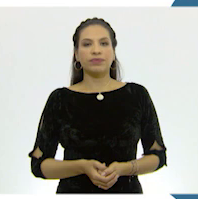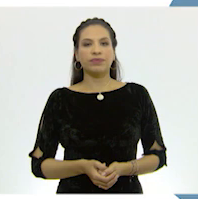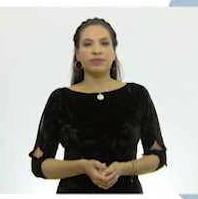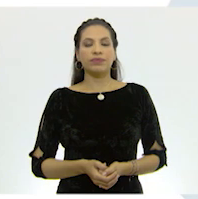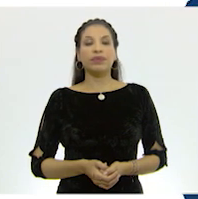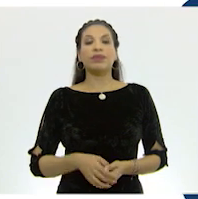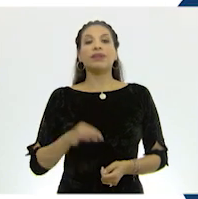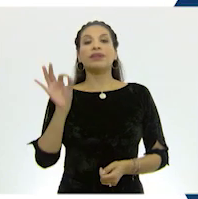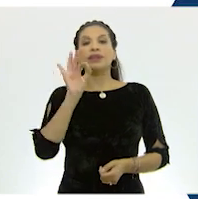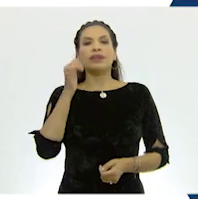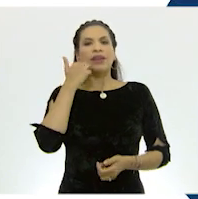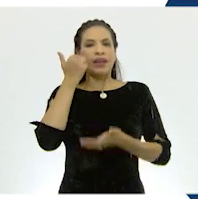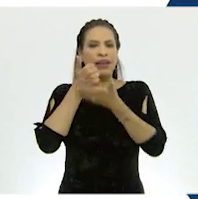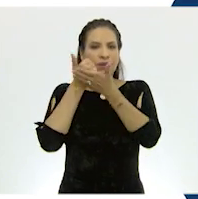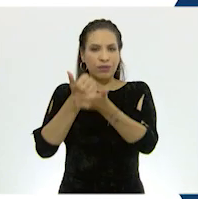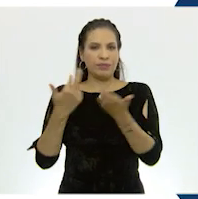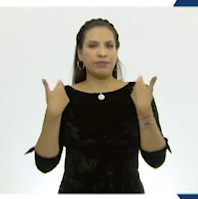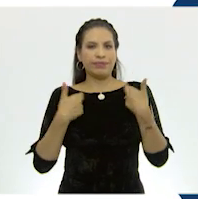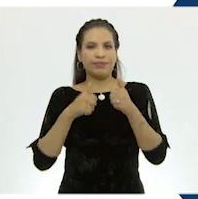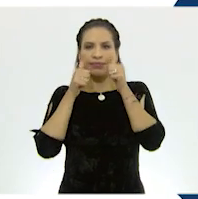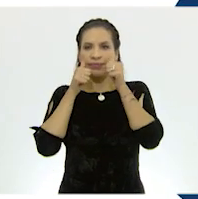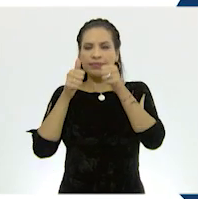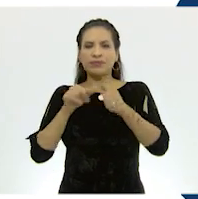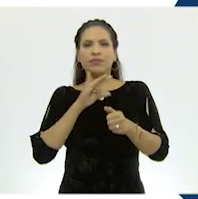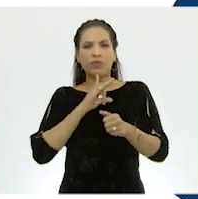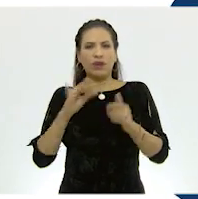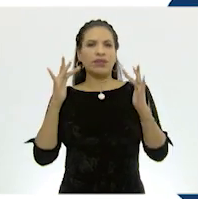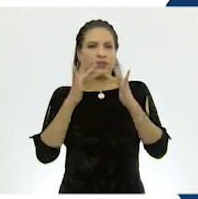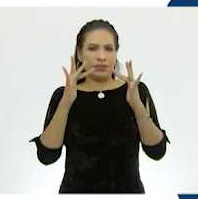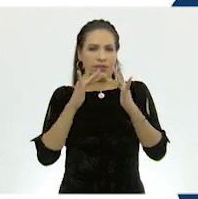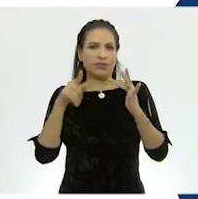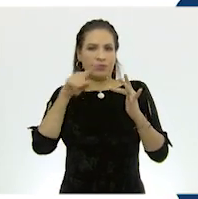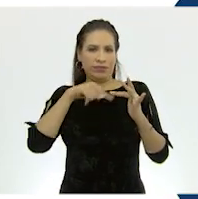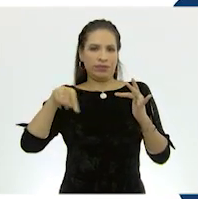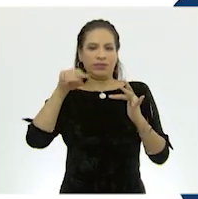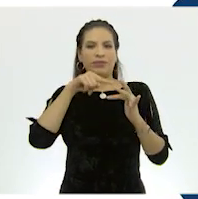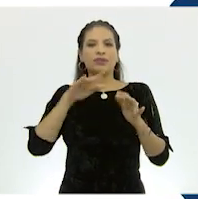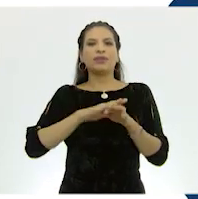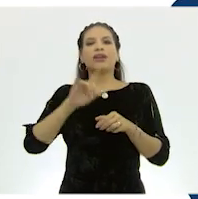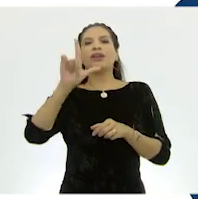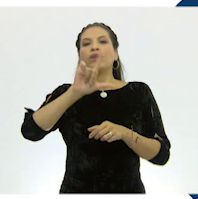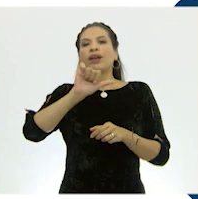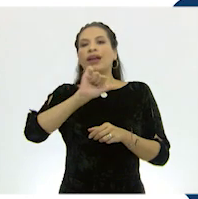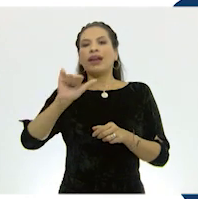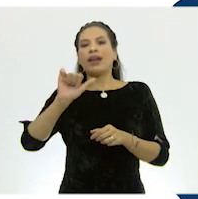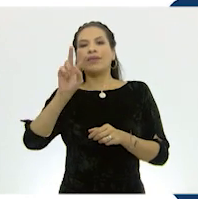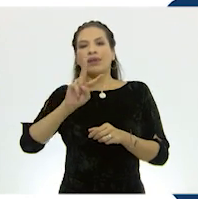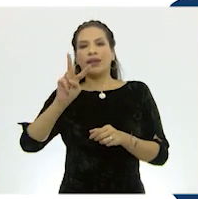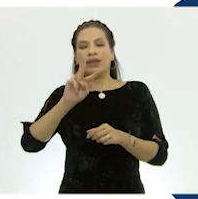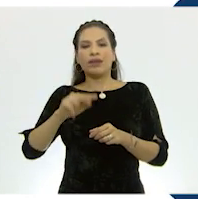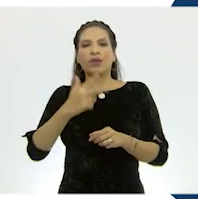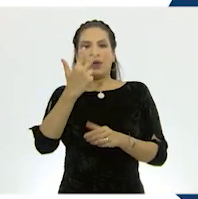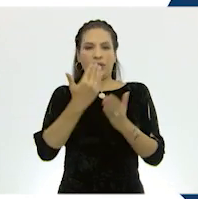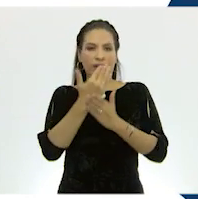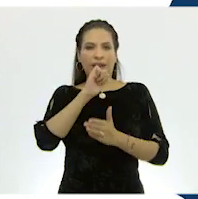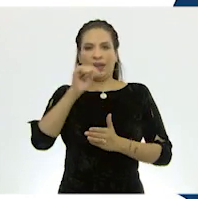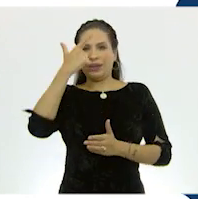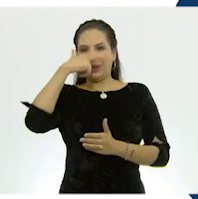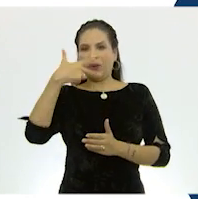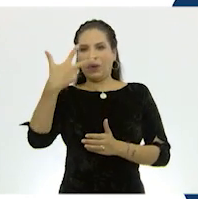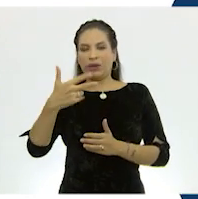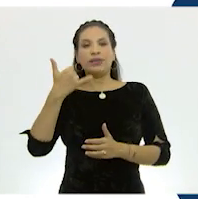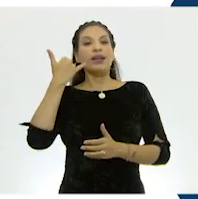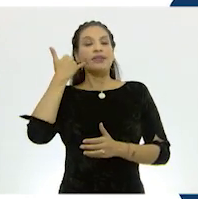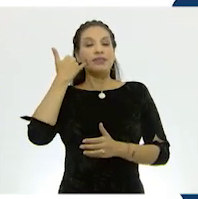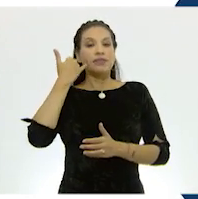Para solicitar apoyo pedagógico Comunícate con maestras y maestros de lunes a viernes de 8 a 20 horas Al